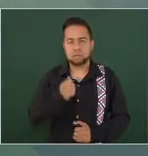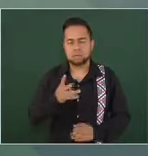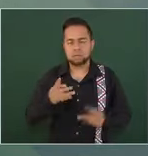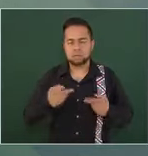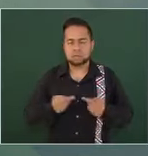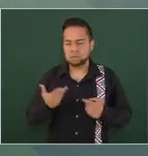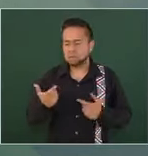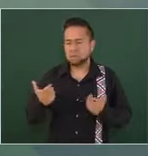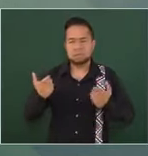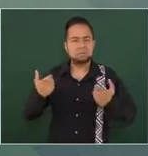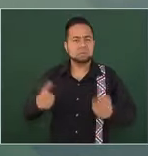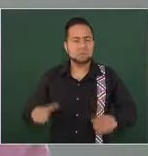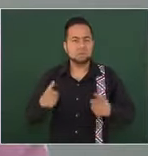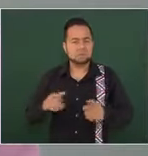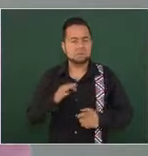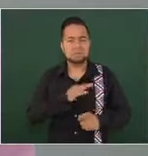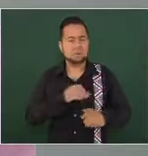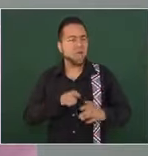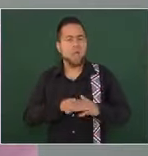dinero en la cárcel?